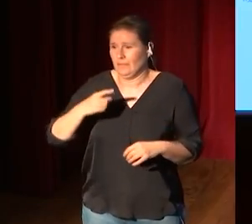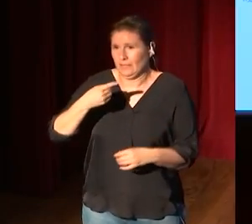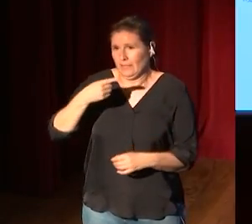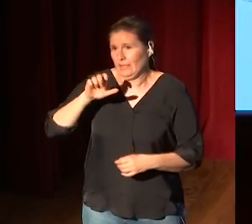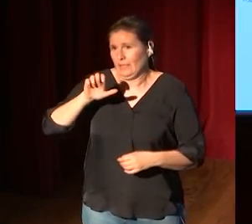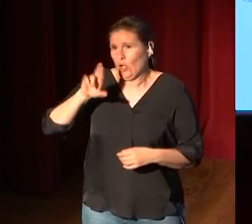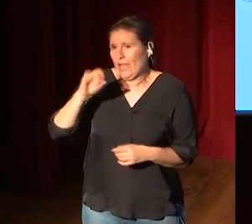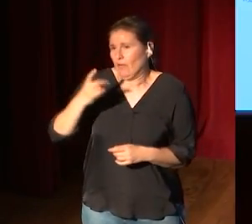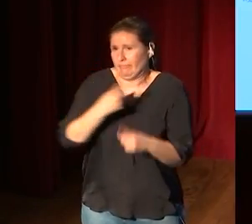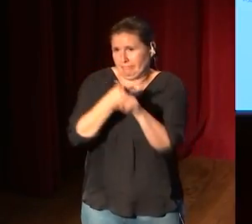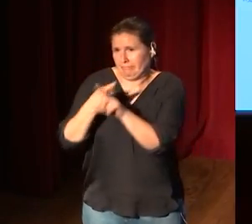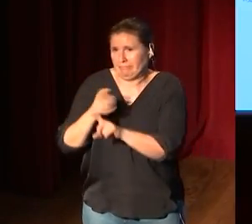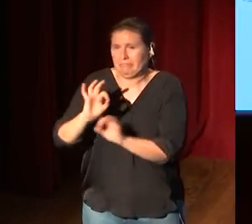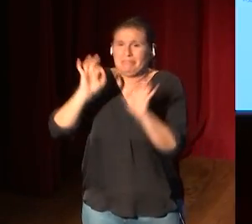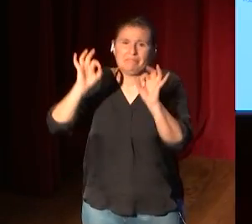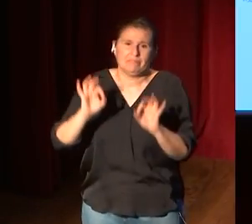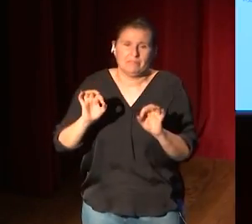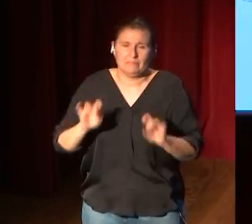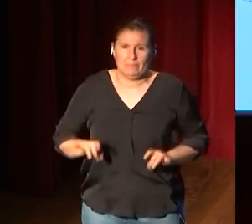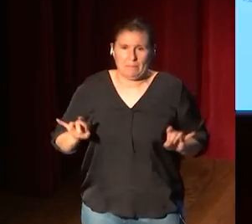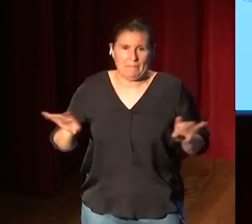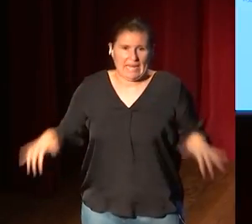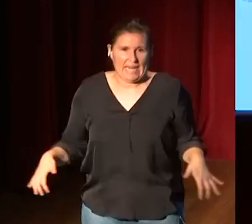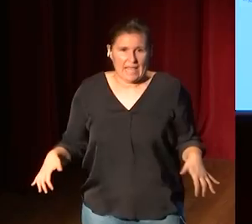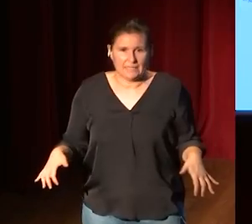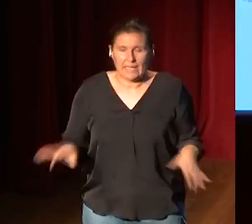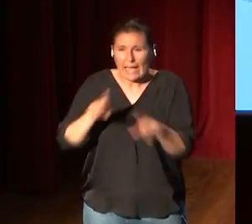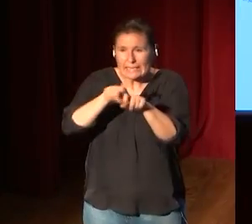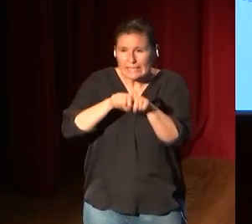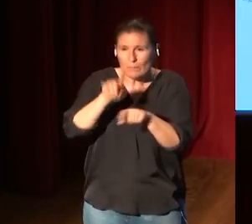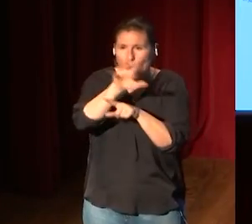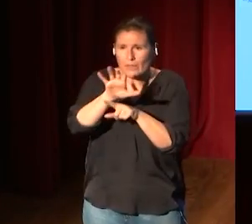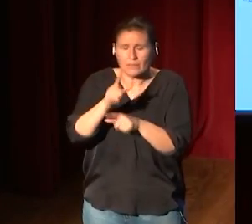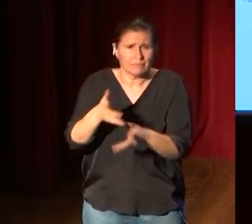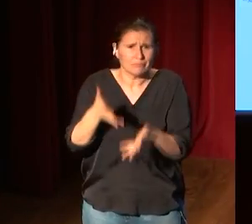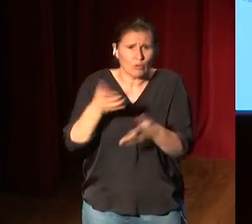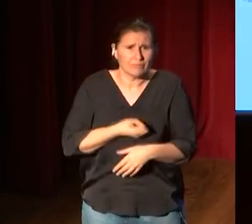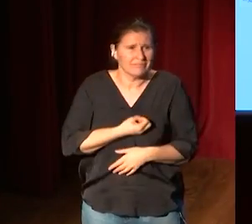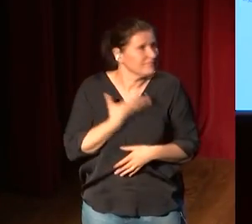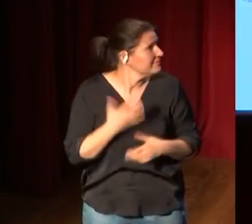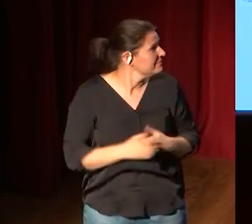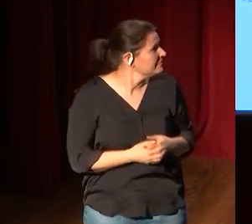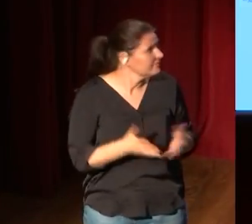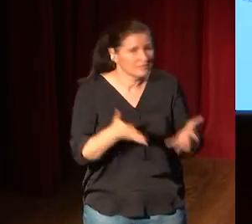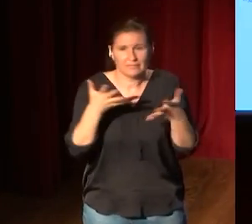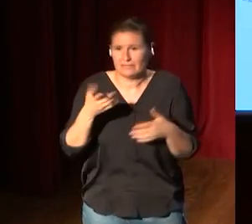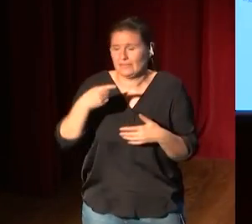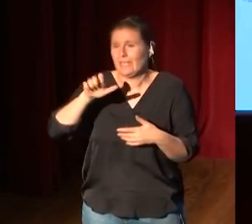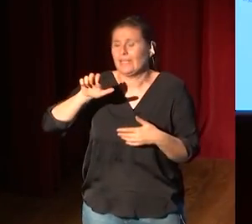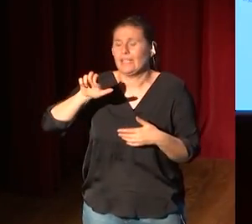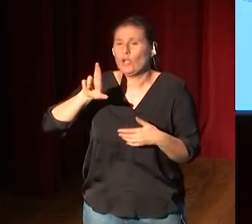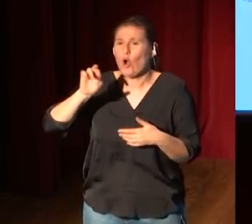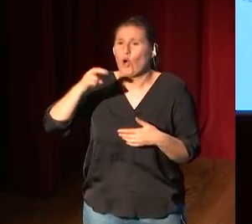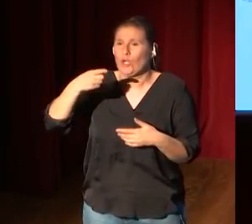las meninas me encanta este tipo de tipografía de letras y en georgiano y hay un señor